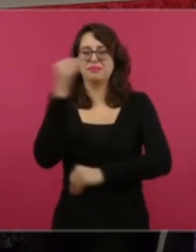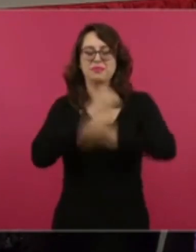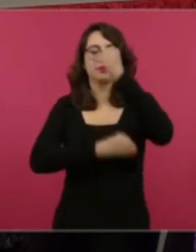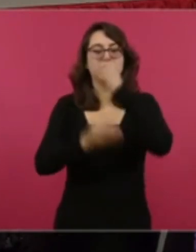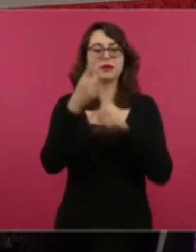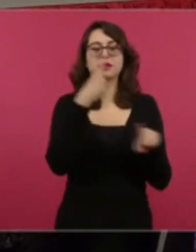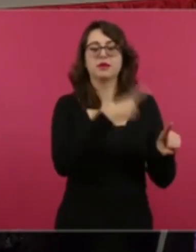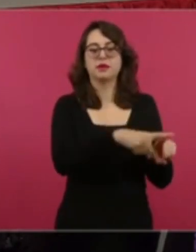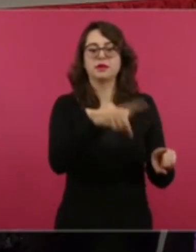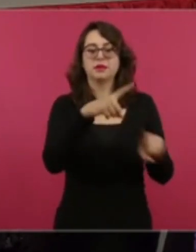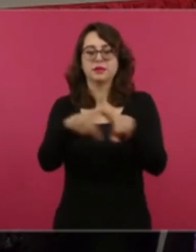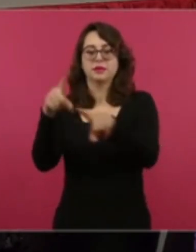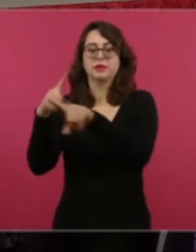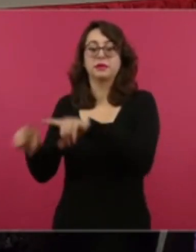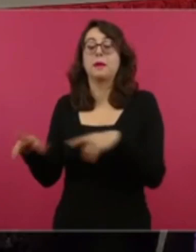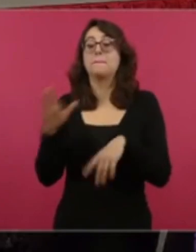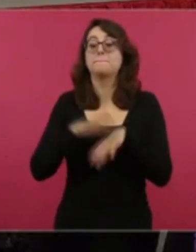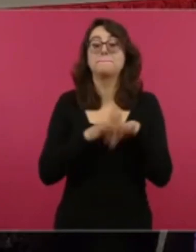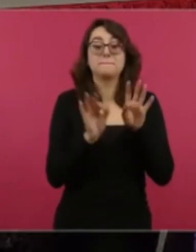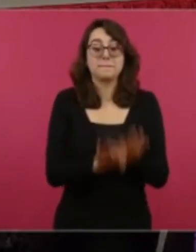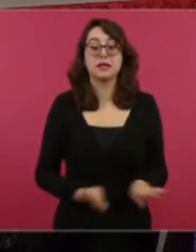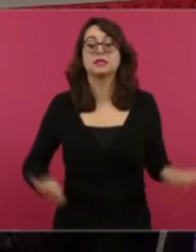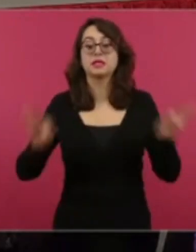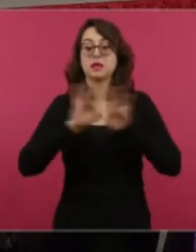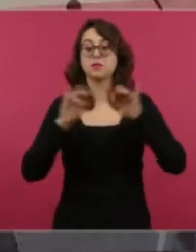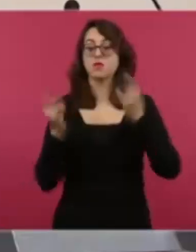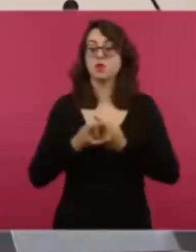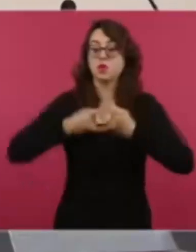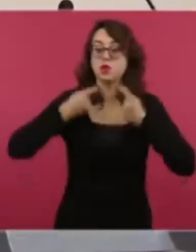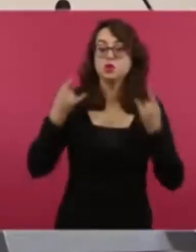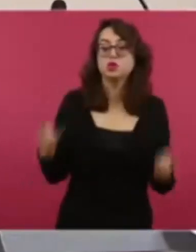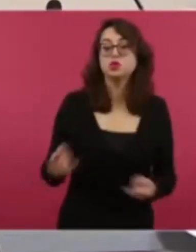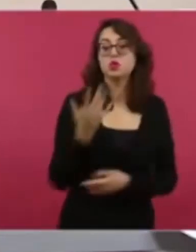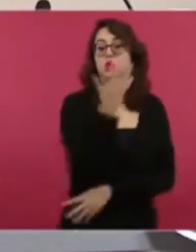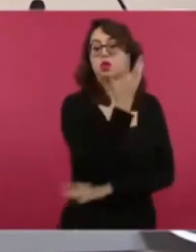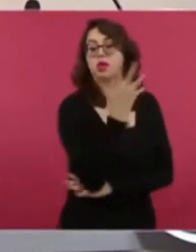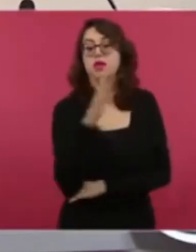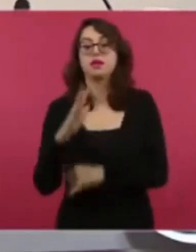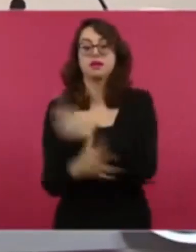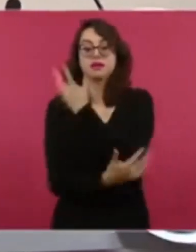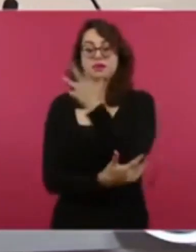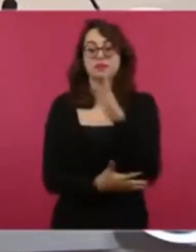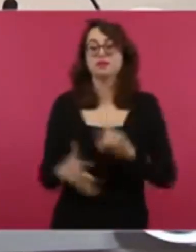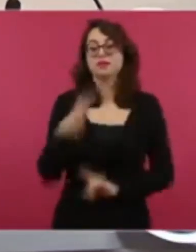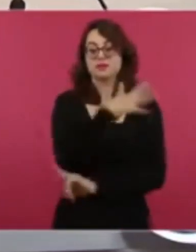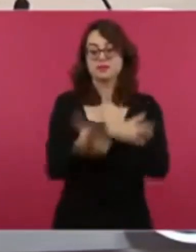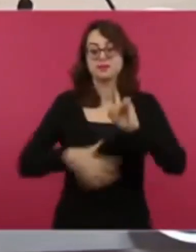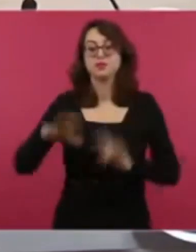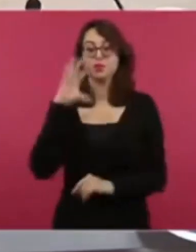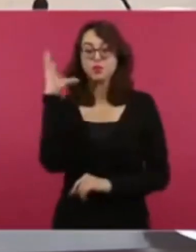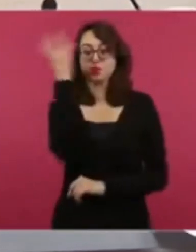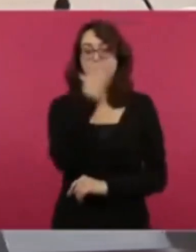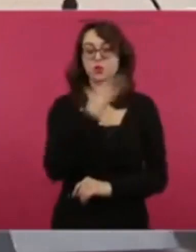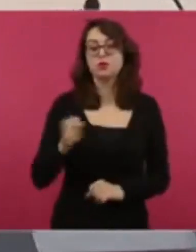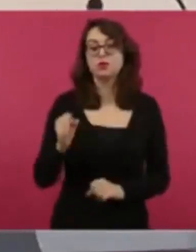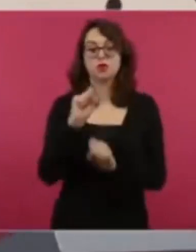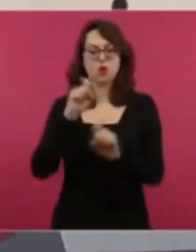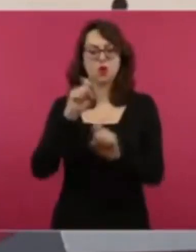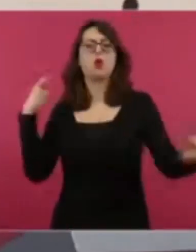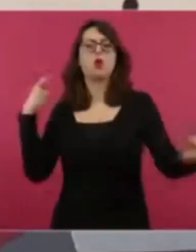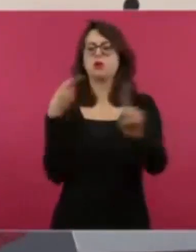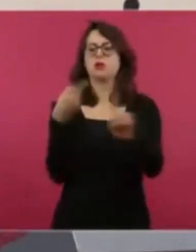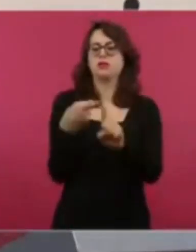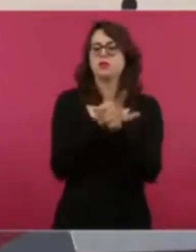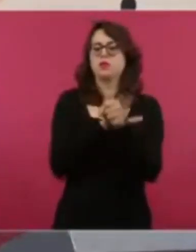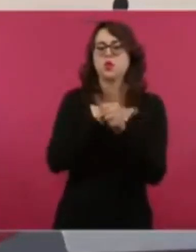y en general la historia y la naturaleza que caracterizan esta maravillosa zona. ¿El objetivo? ¿Cuál es el